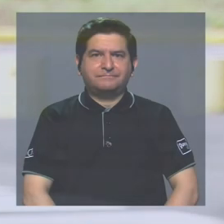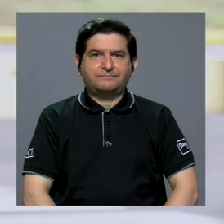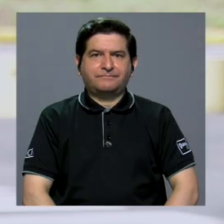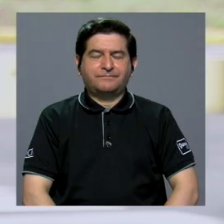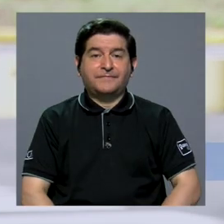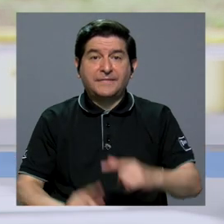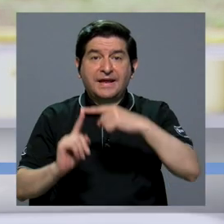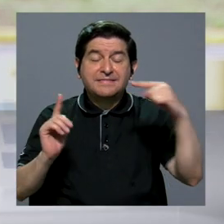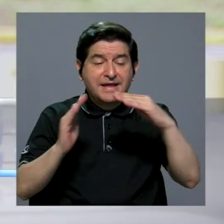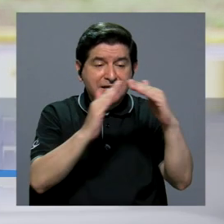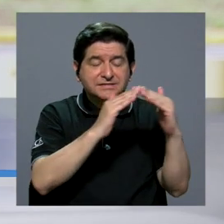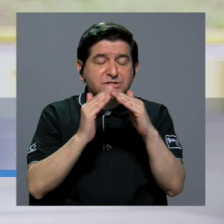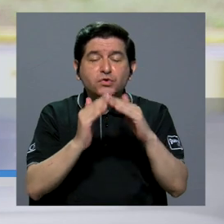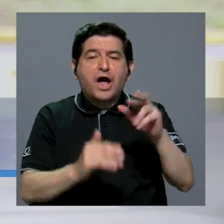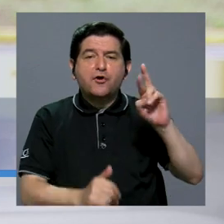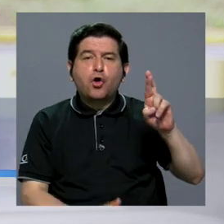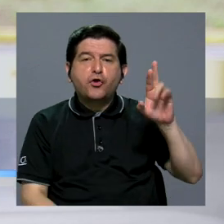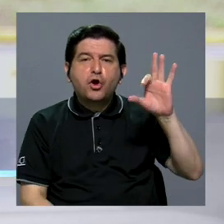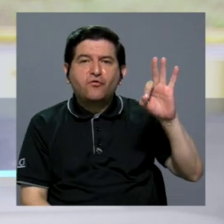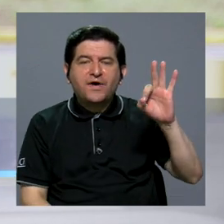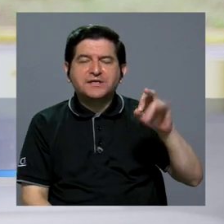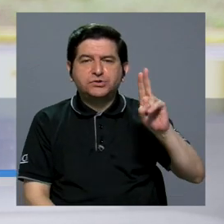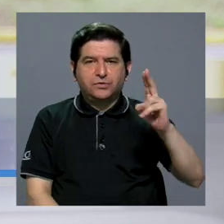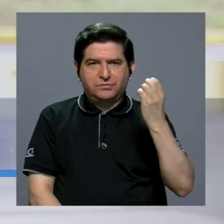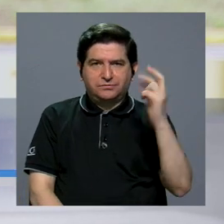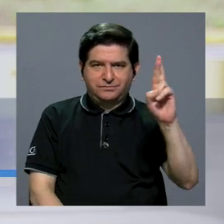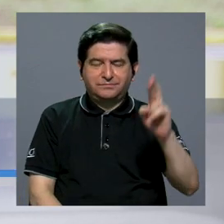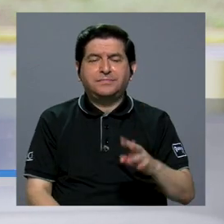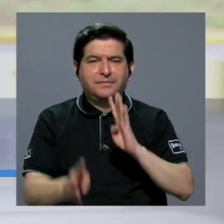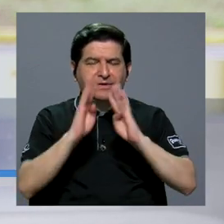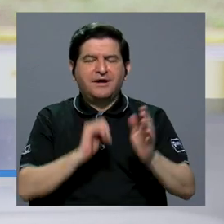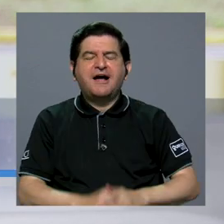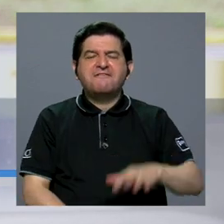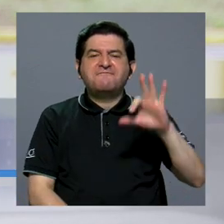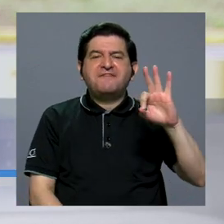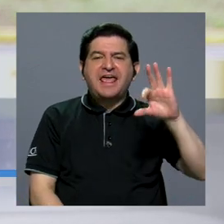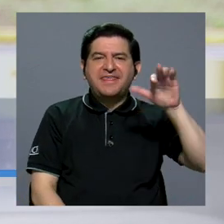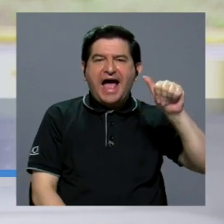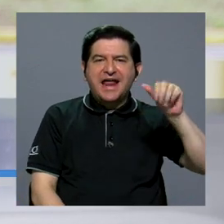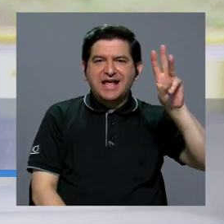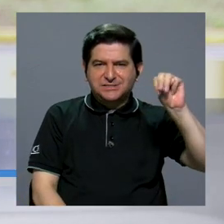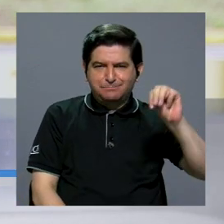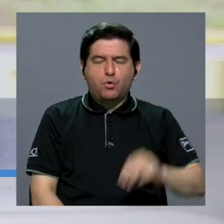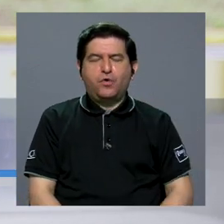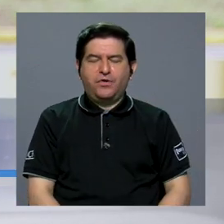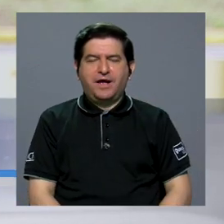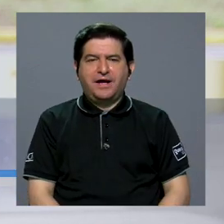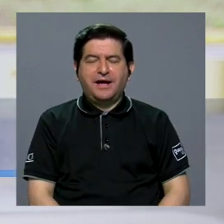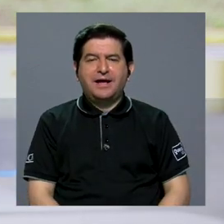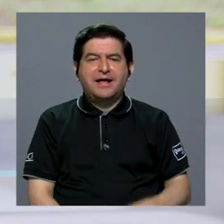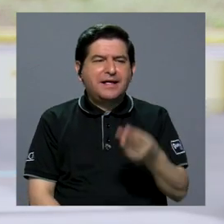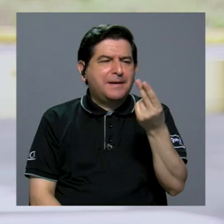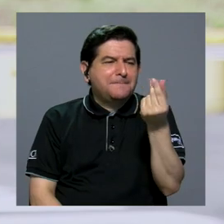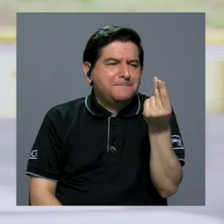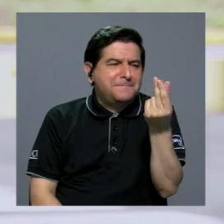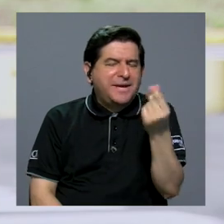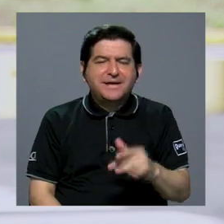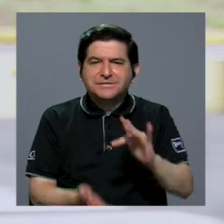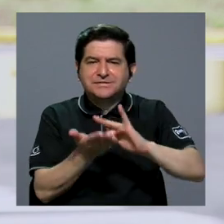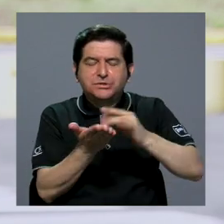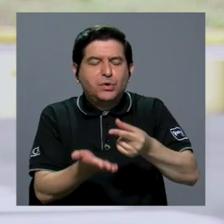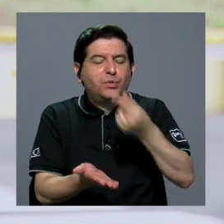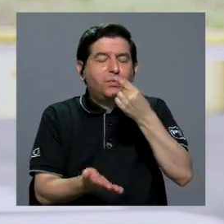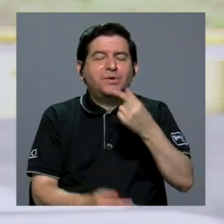Desde la ciudad Rodrigo Facio de la Universidad de Costa Rica, conversamos con Don Freddy Arias Mora sobre el precio de los medicamentos.